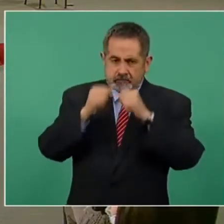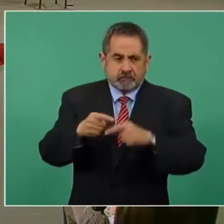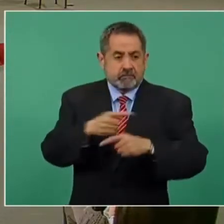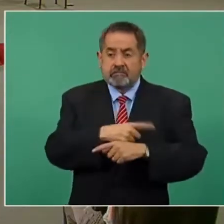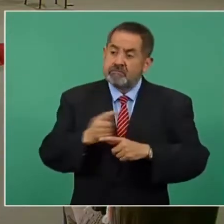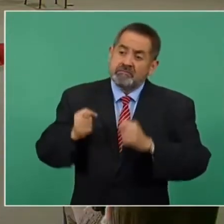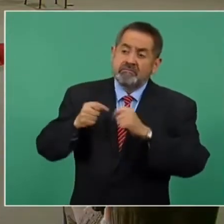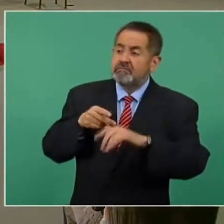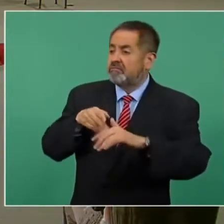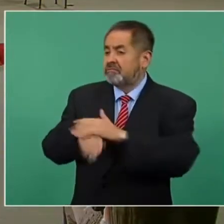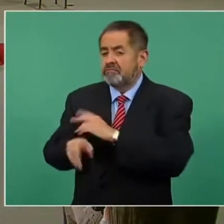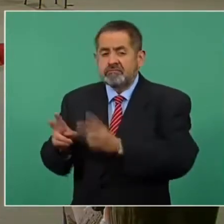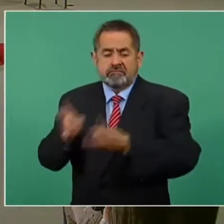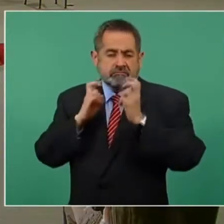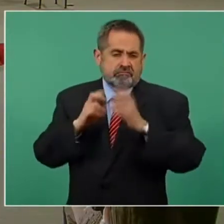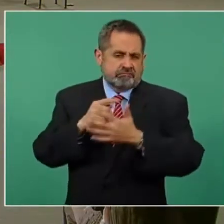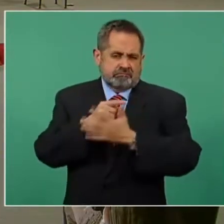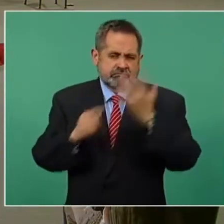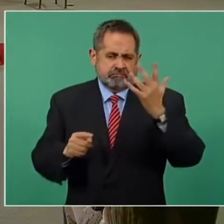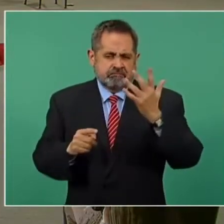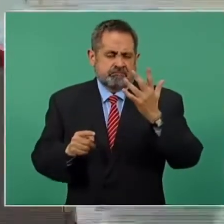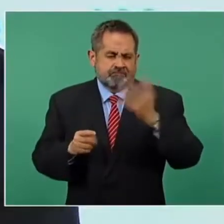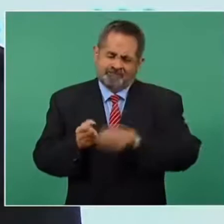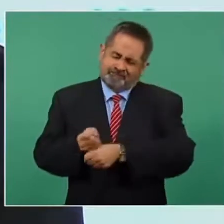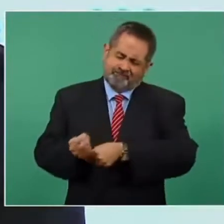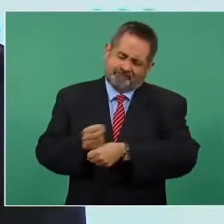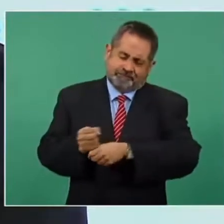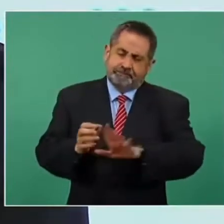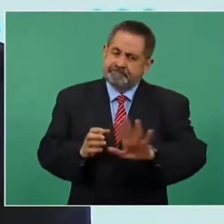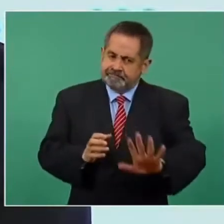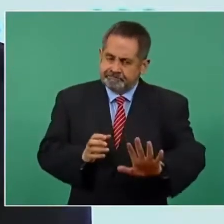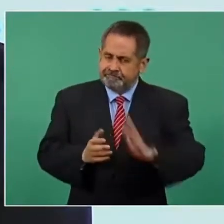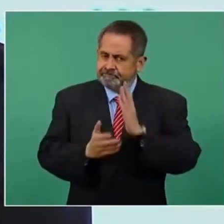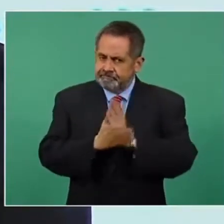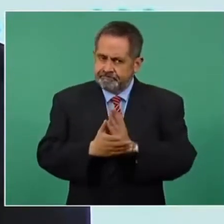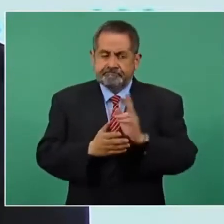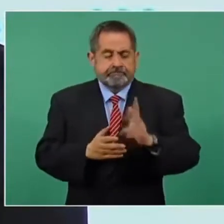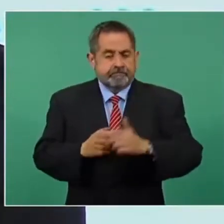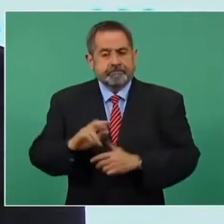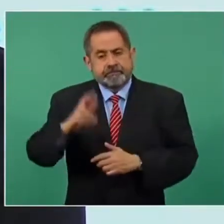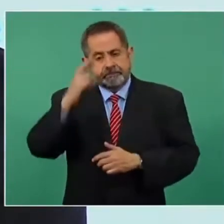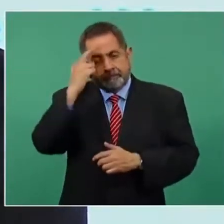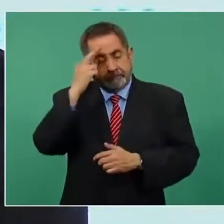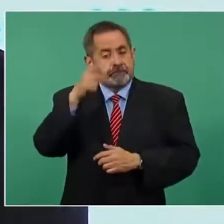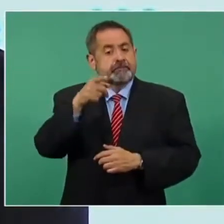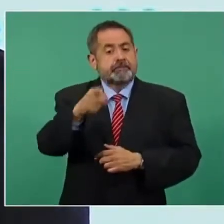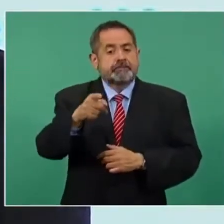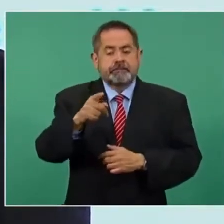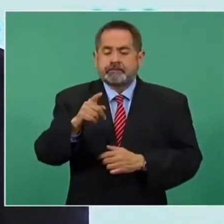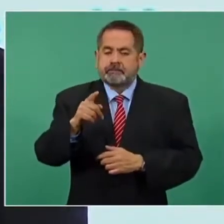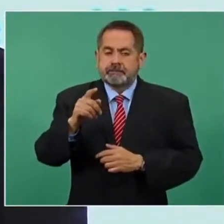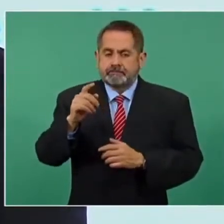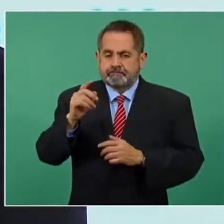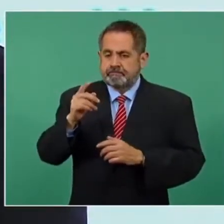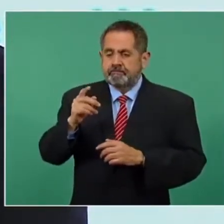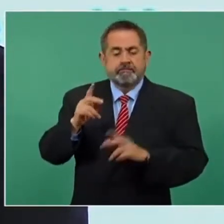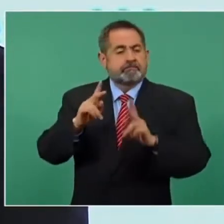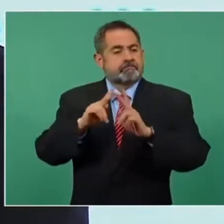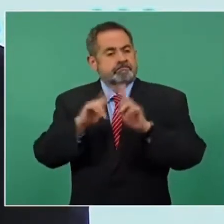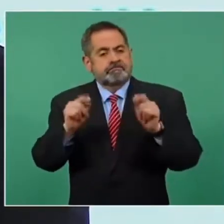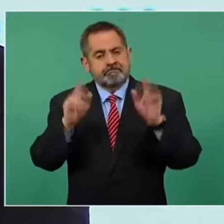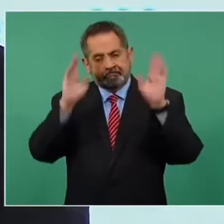y por supuesto los casos de tortura. Hay que recordar que la amnistía se decreta